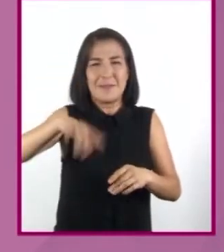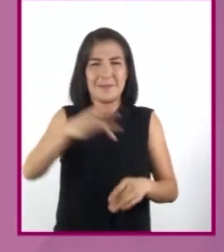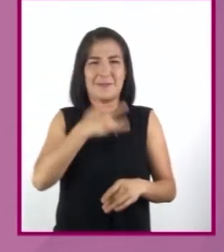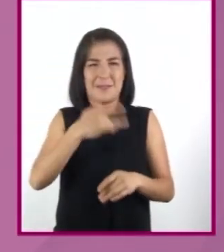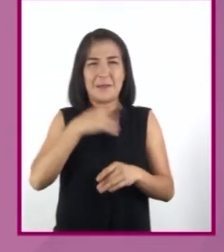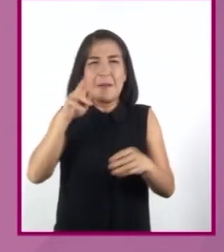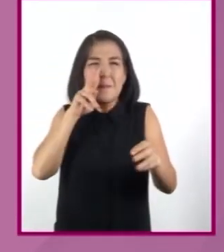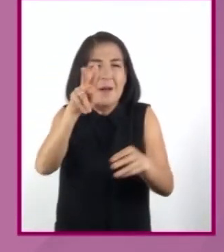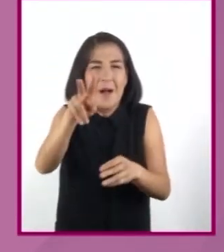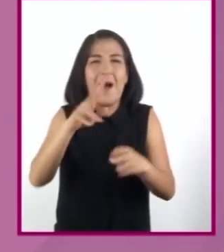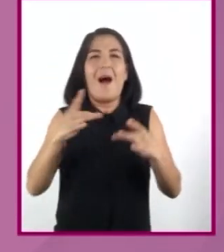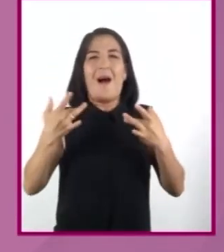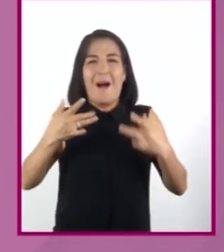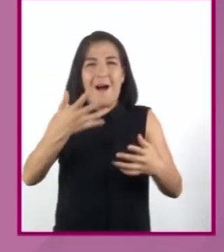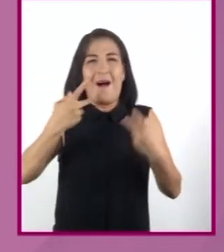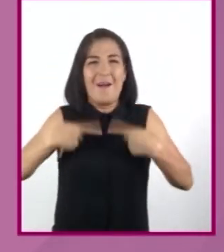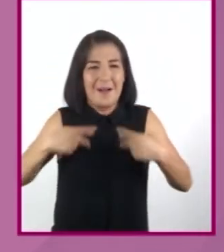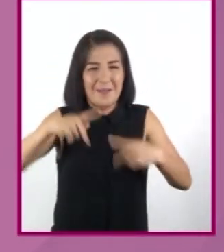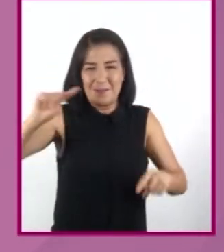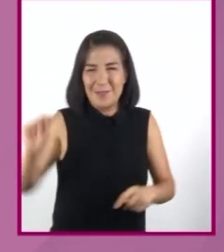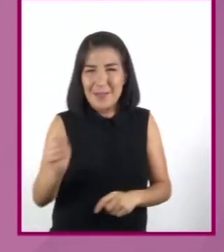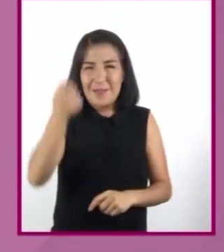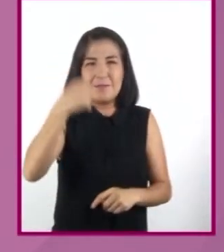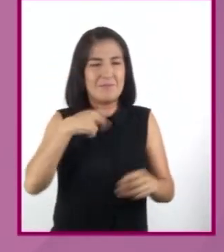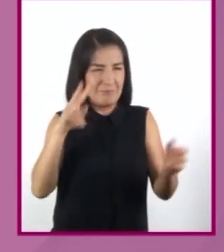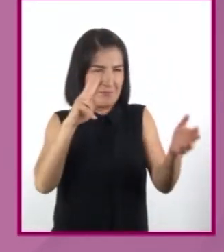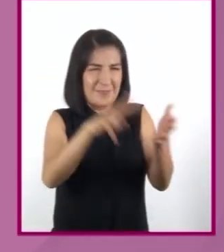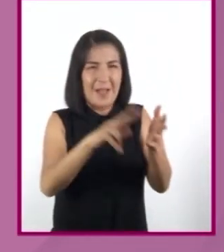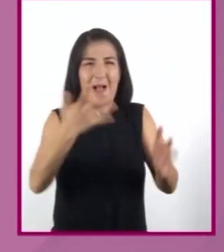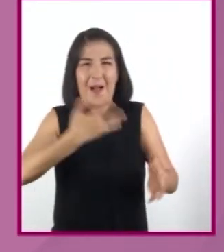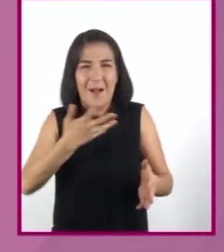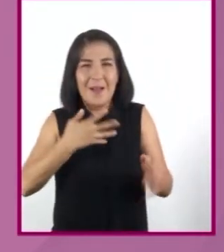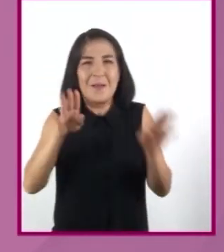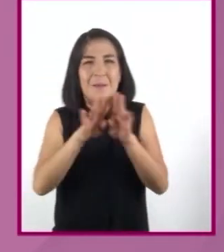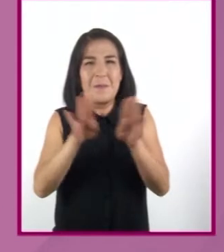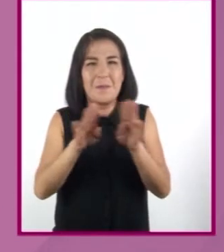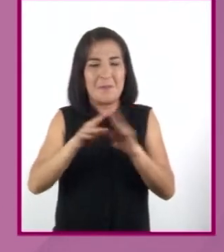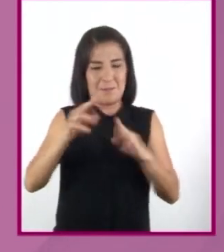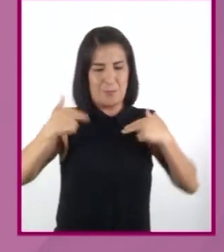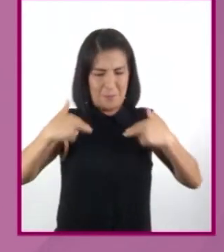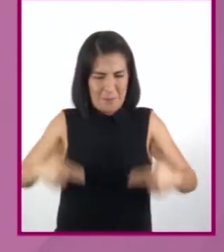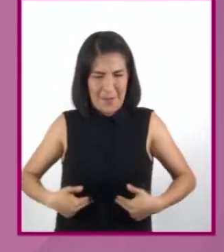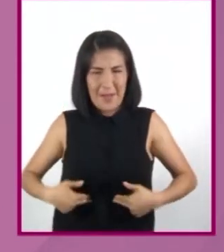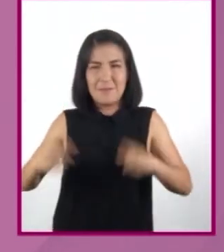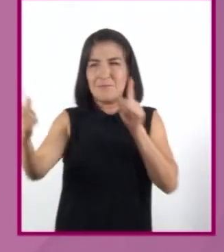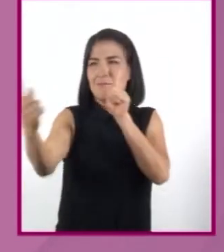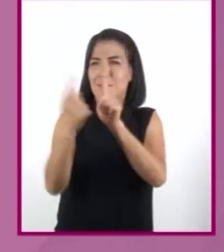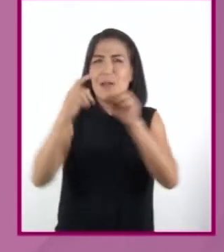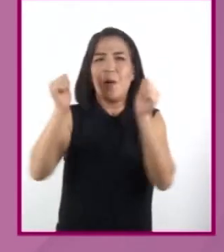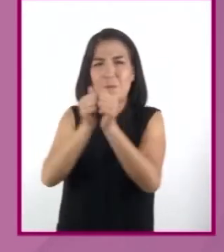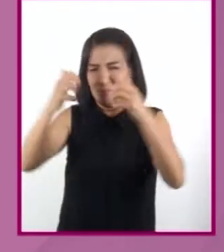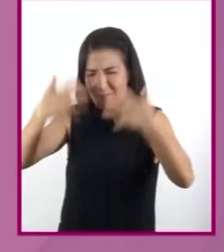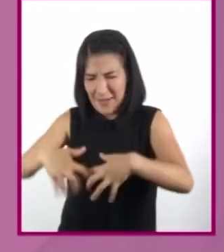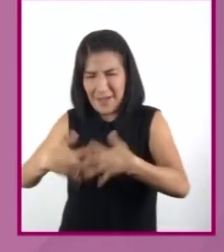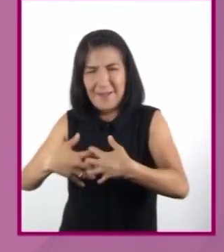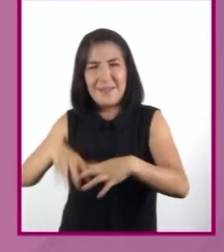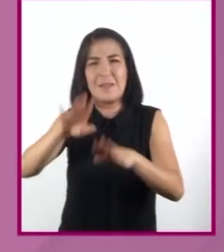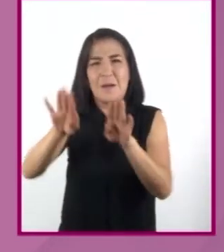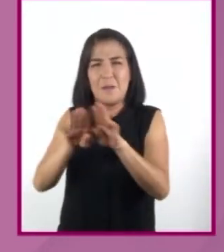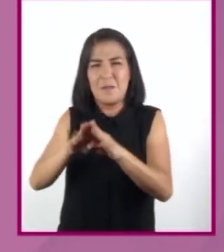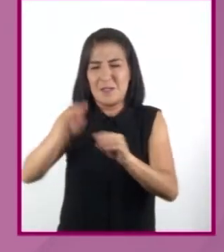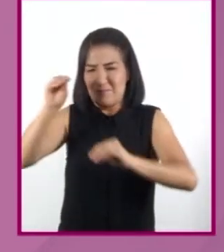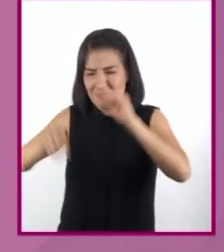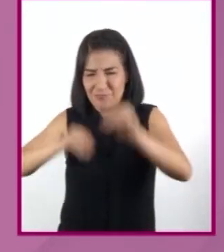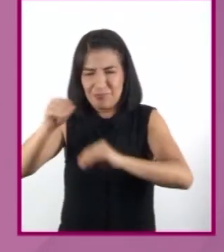la tecnología. Podemos mostrar relaciones optimistas entre el ser humano y las máquinas en espacios